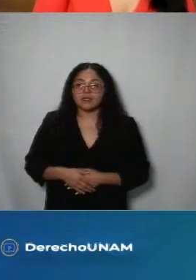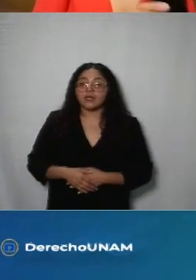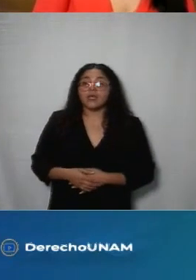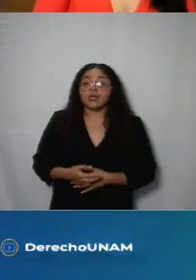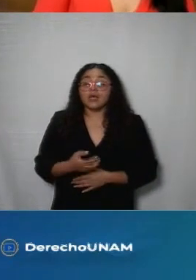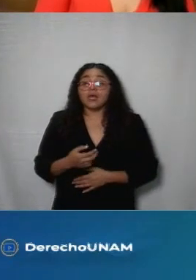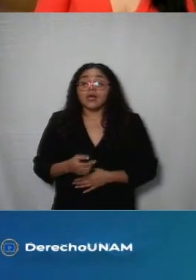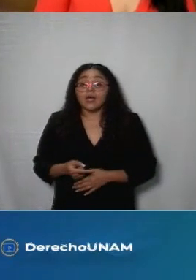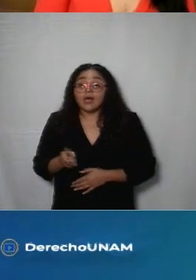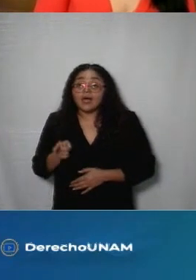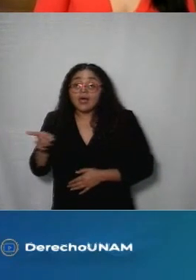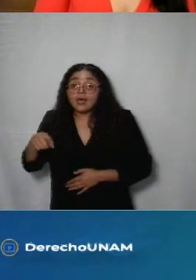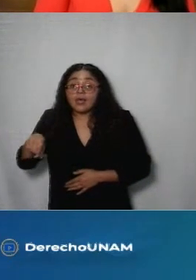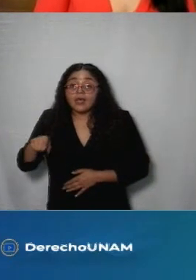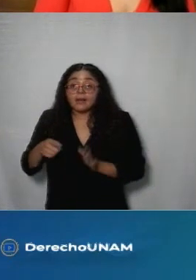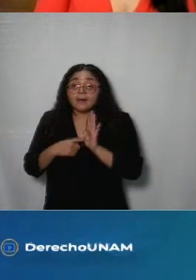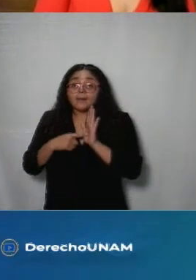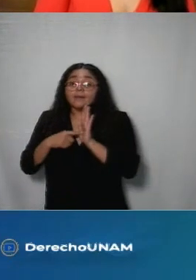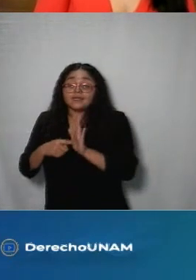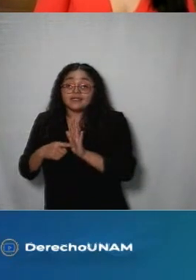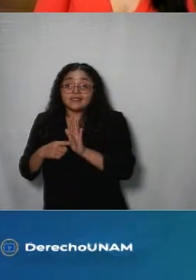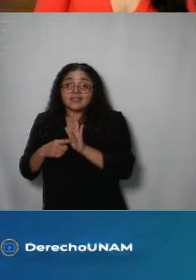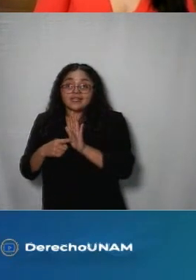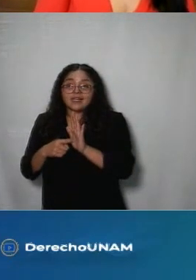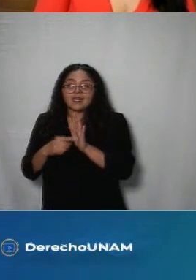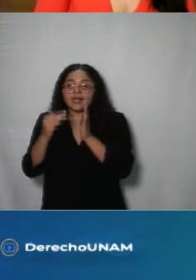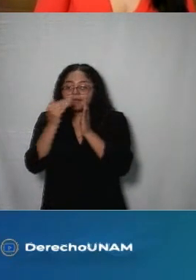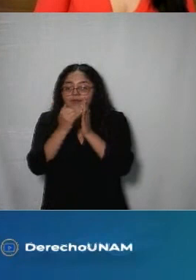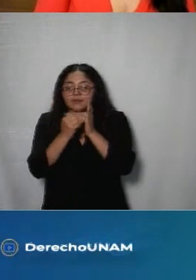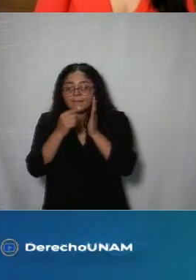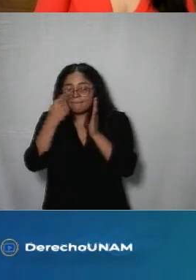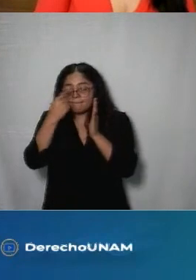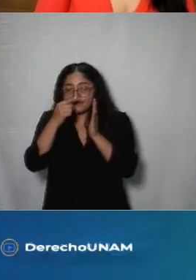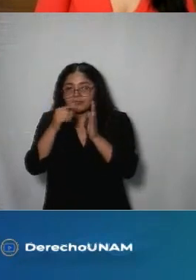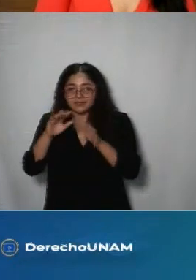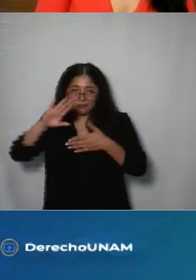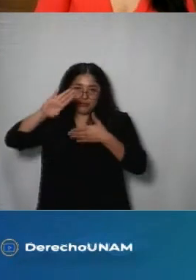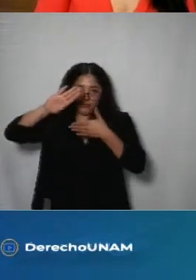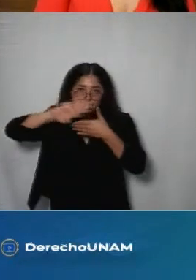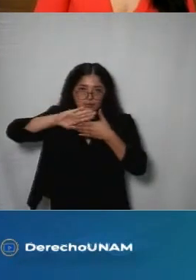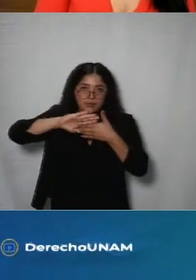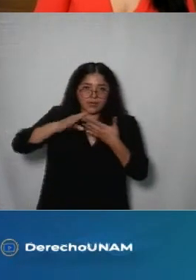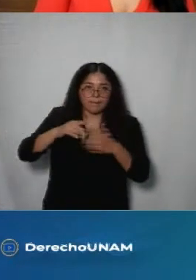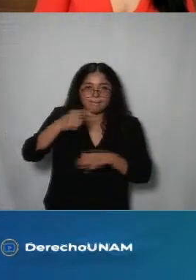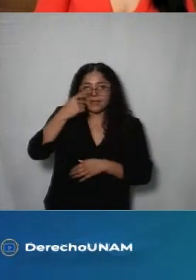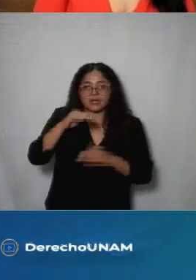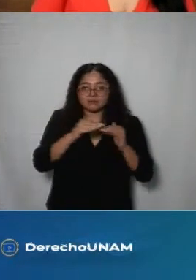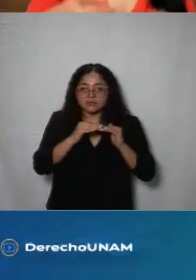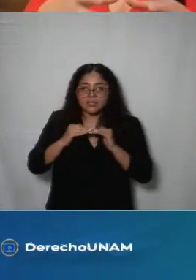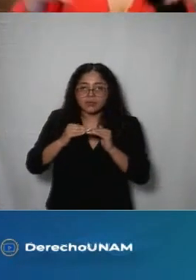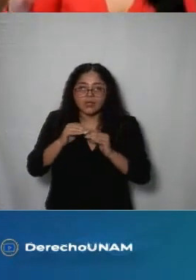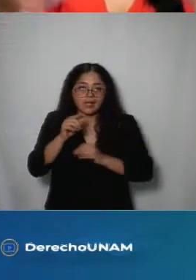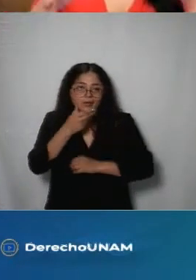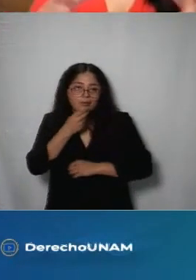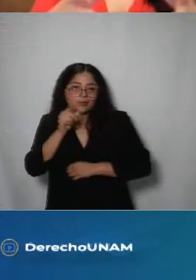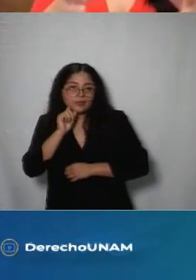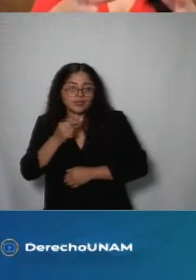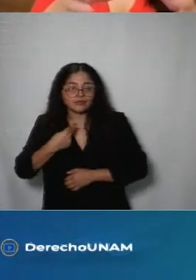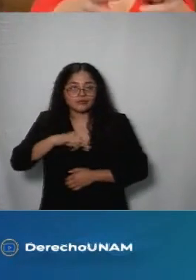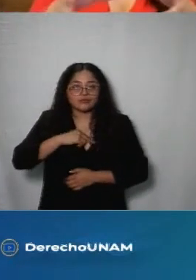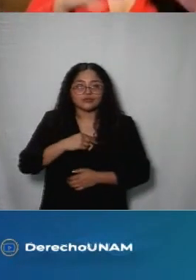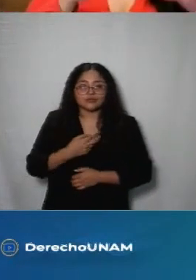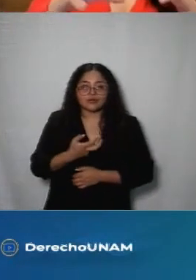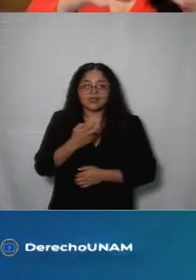ahí un par de guías en esta comisión de derechos humanos y de equidad de género e inclusión social del sistema nacional nosotros nos